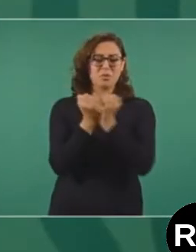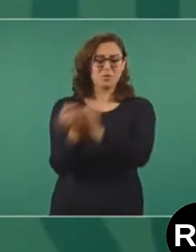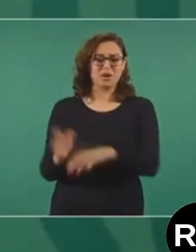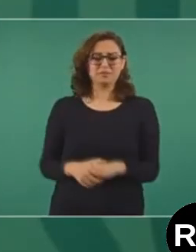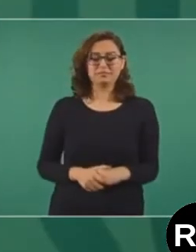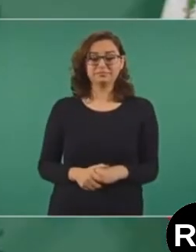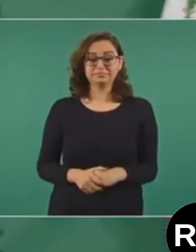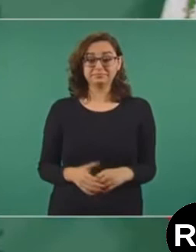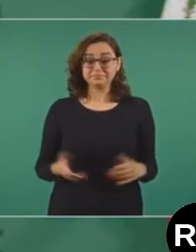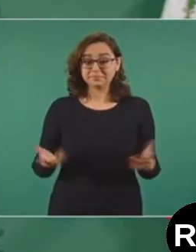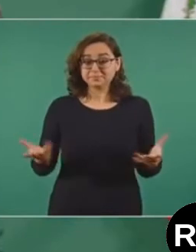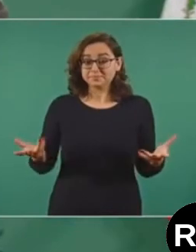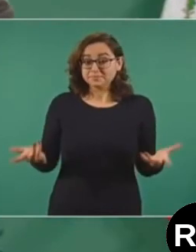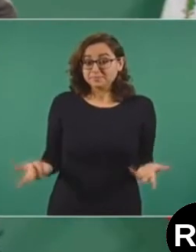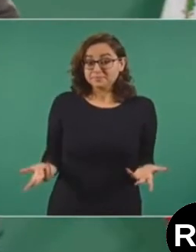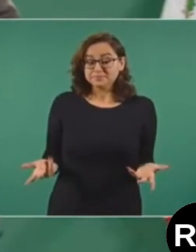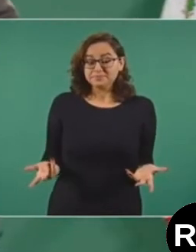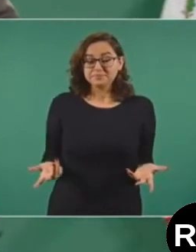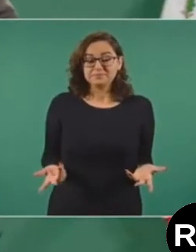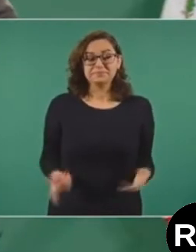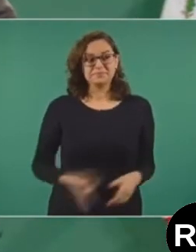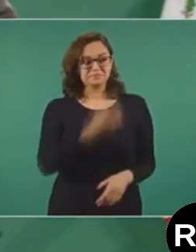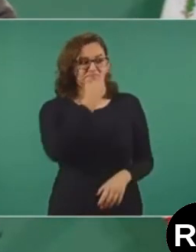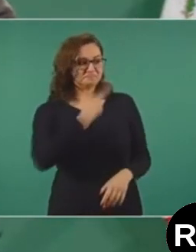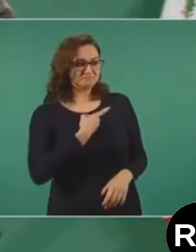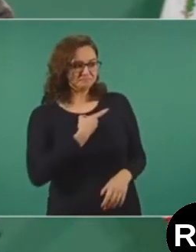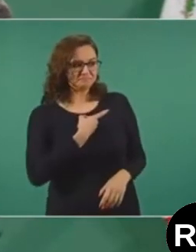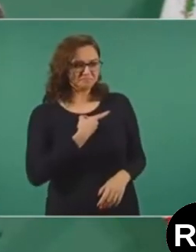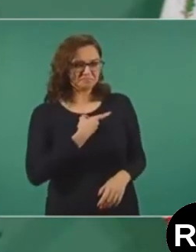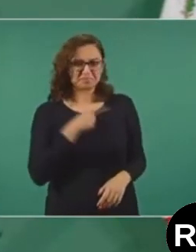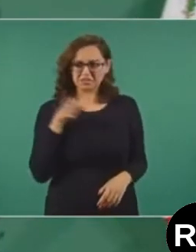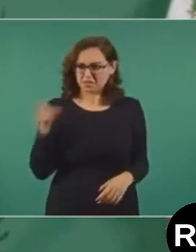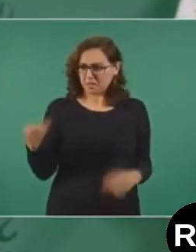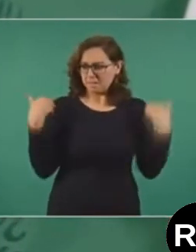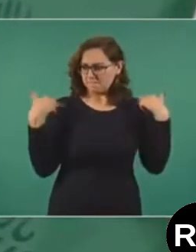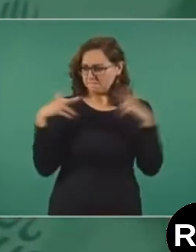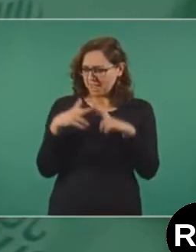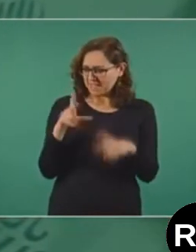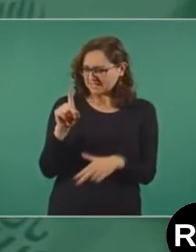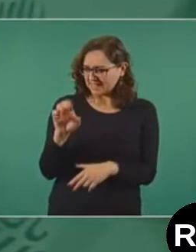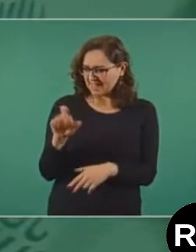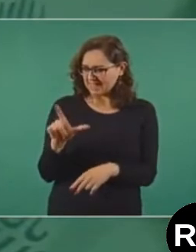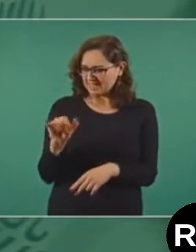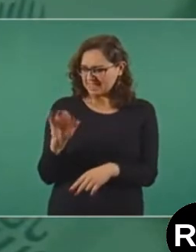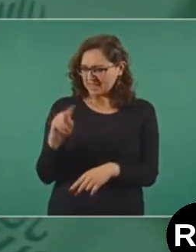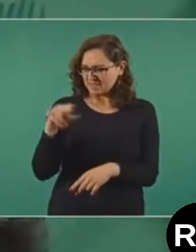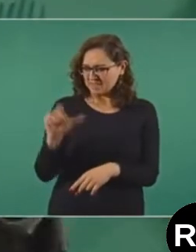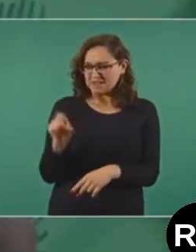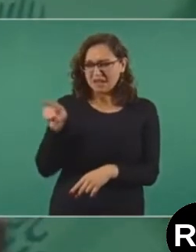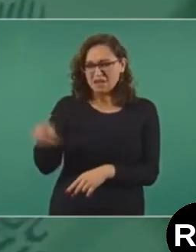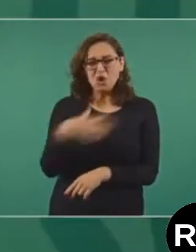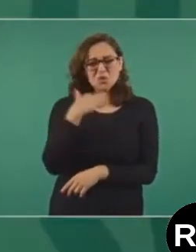Entonces, me dicen la maestra Delfina.